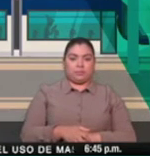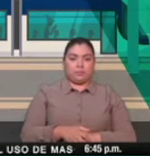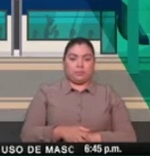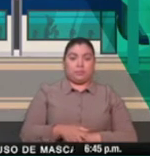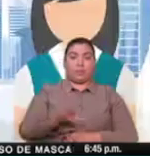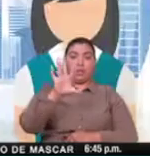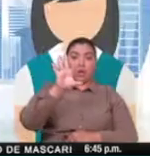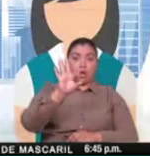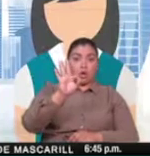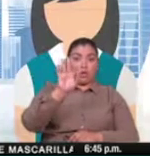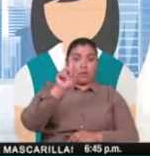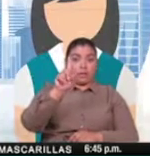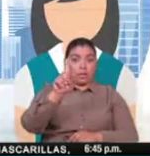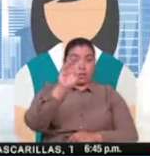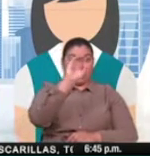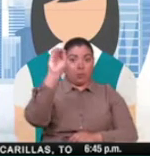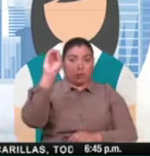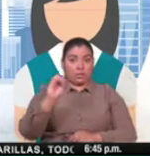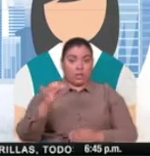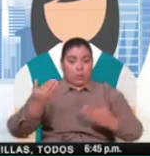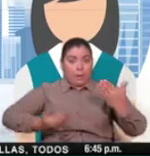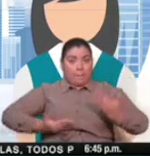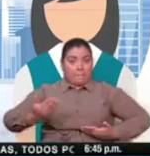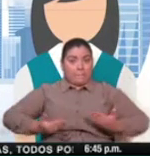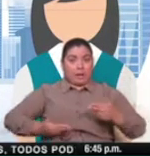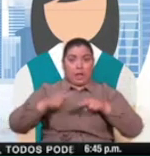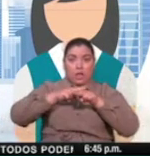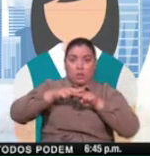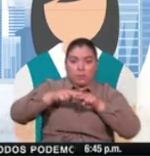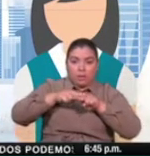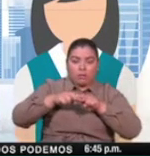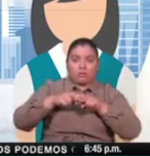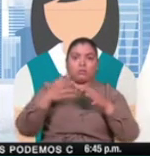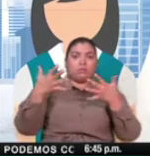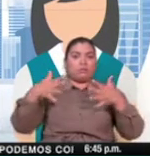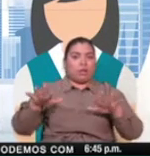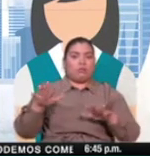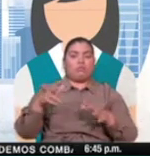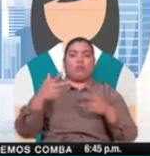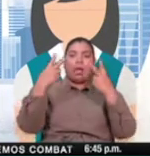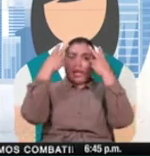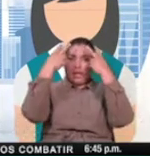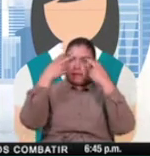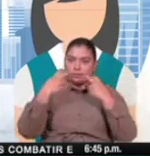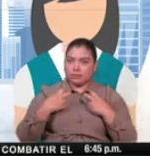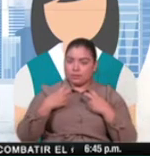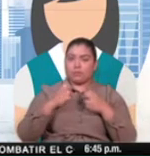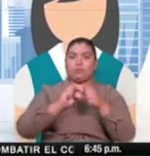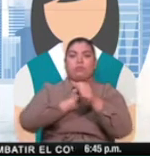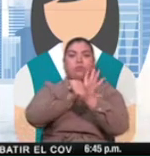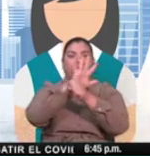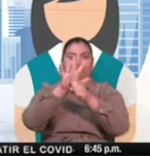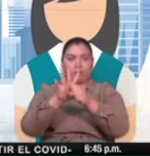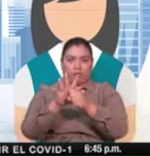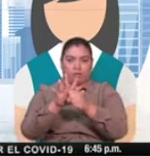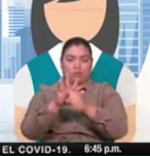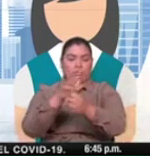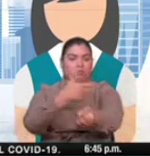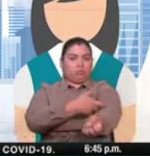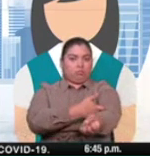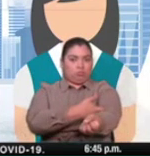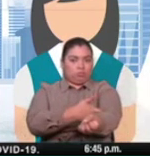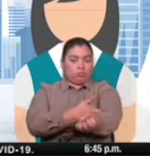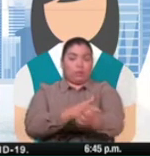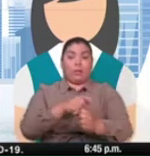El 91% de los trabajadores del Metro de Panamá, se les practicó la prueba serológica o PCR. Esto